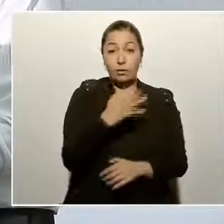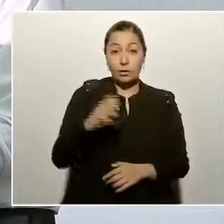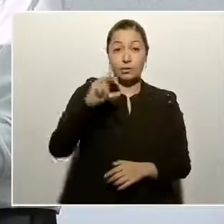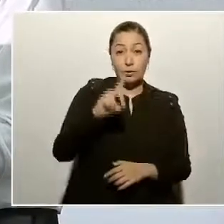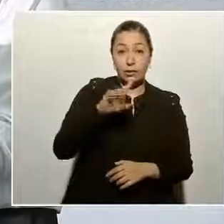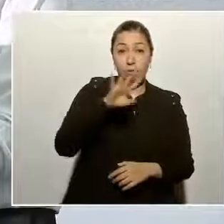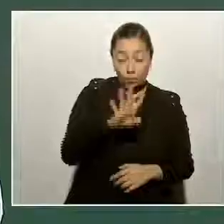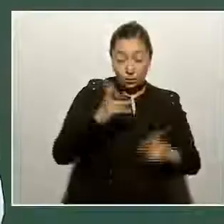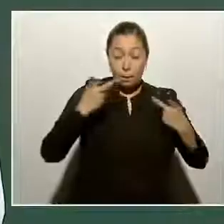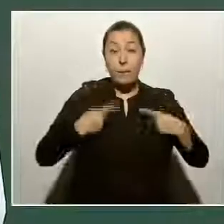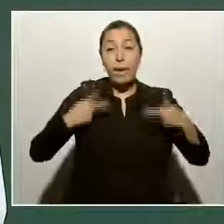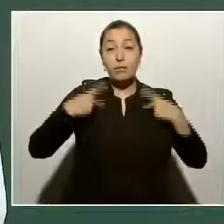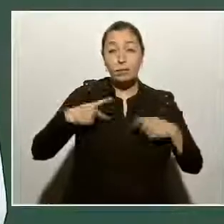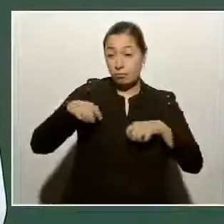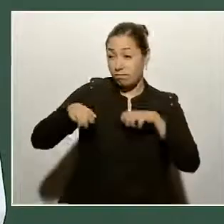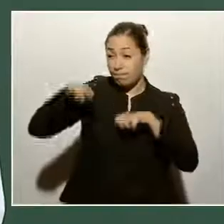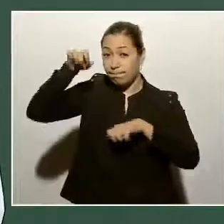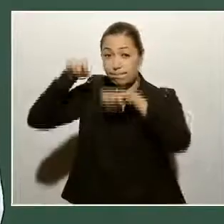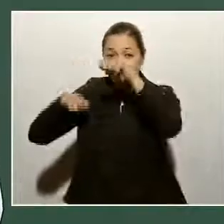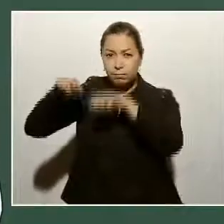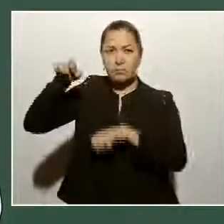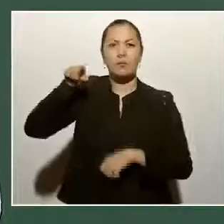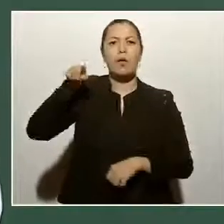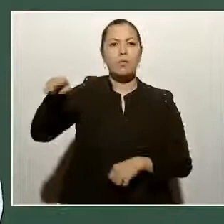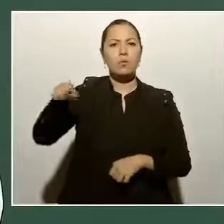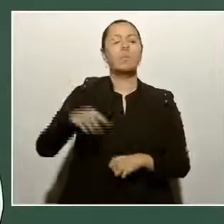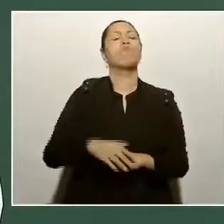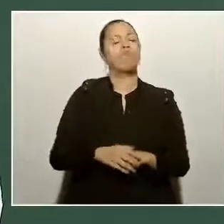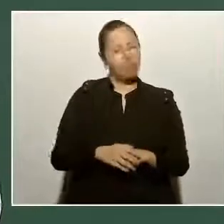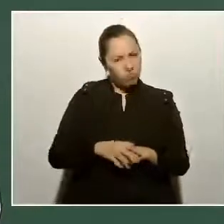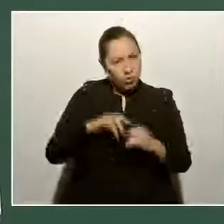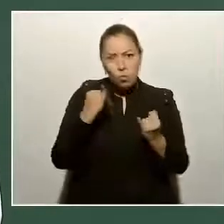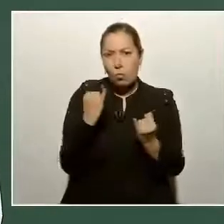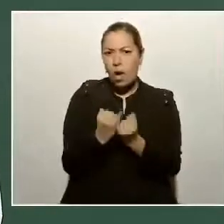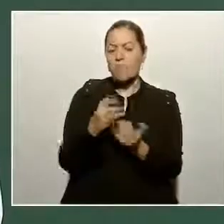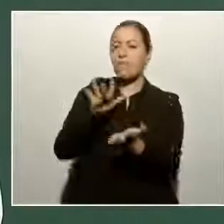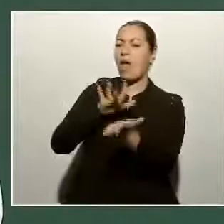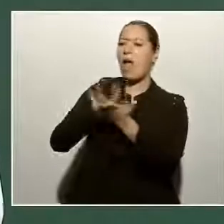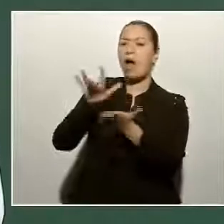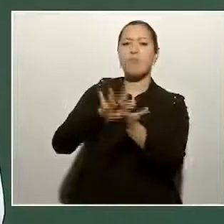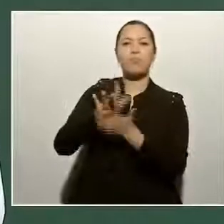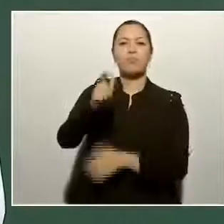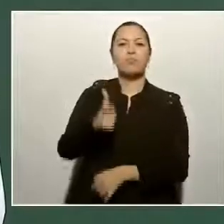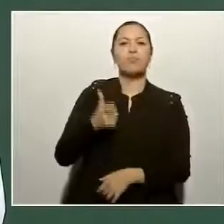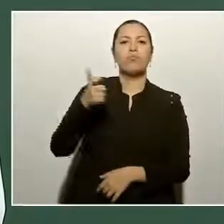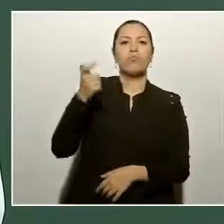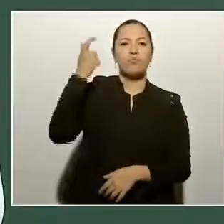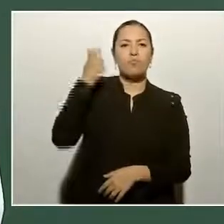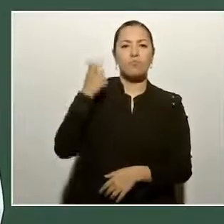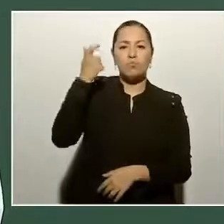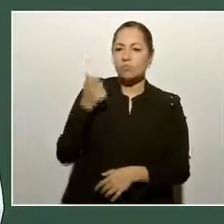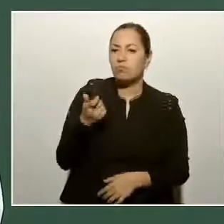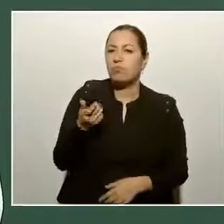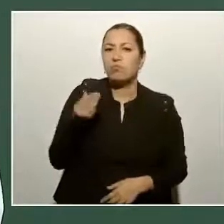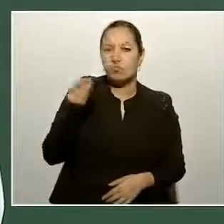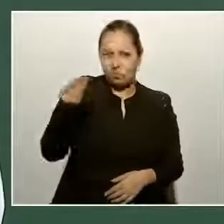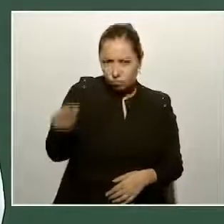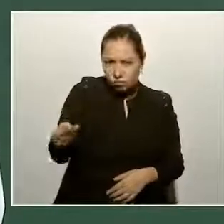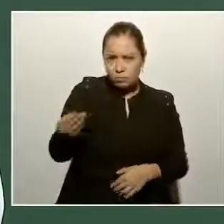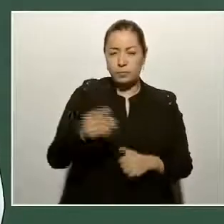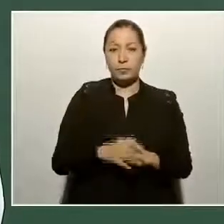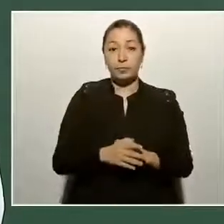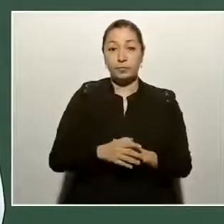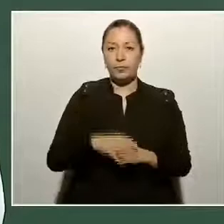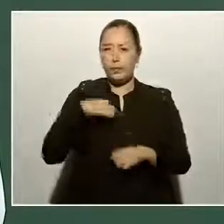adultos mayores están recibiendo su pensión. Aquí